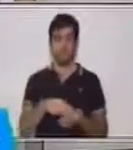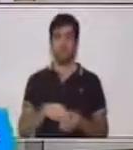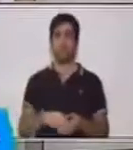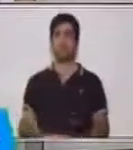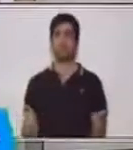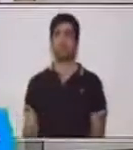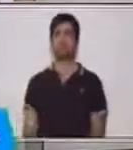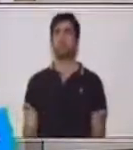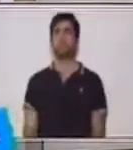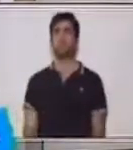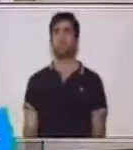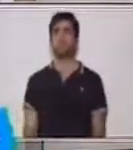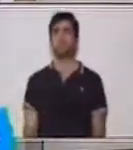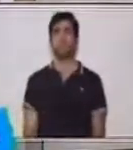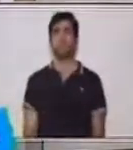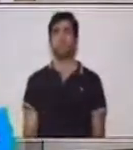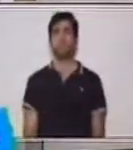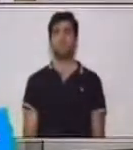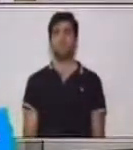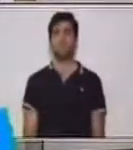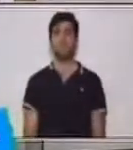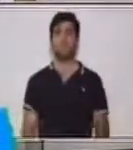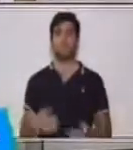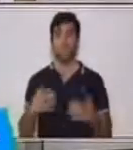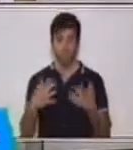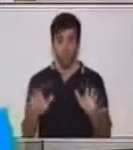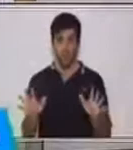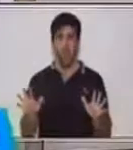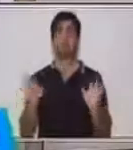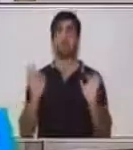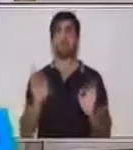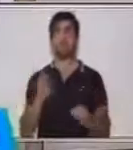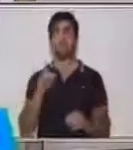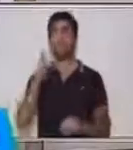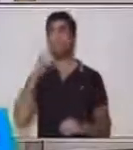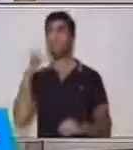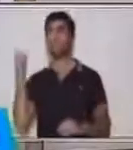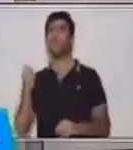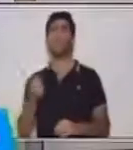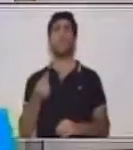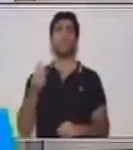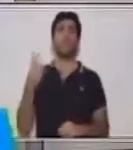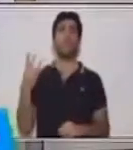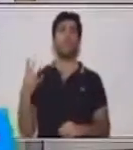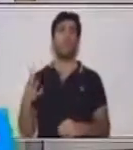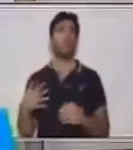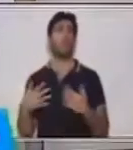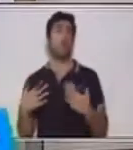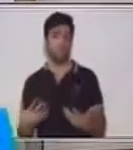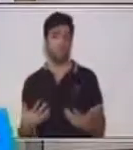Y ahora decimos qué número hemos formado. Ocho.